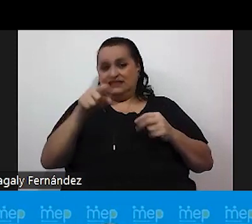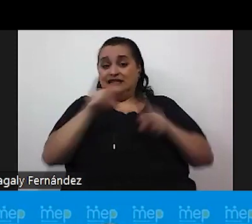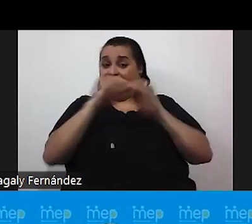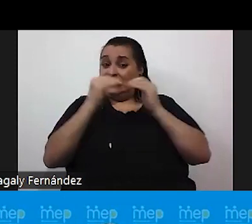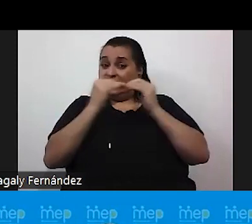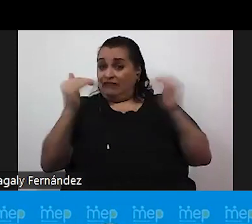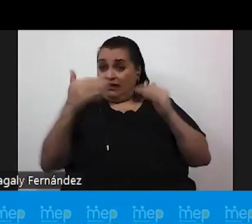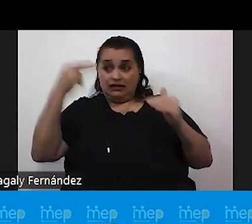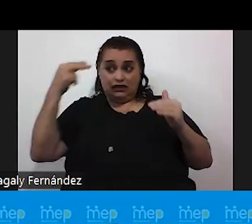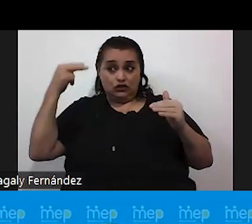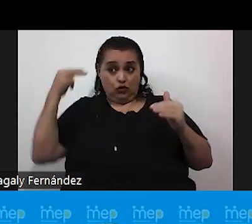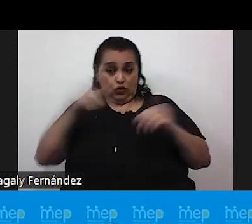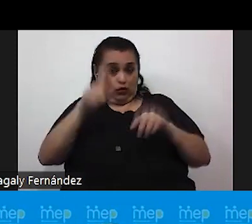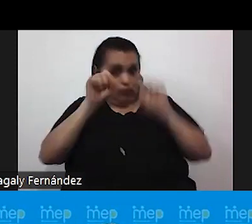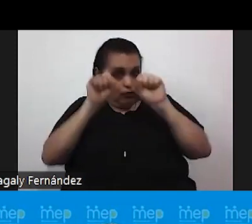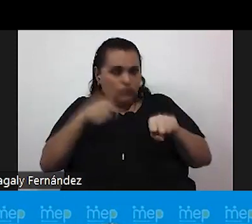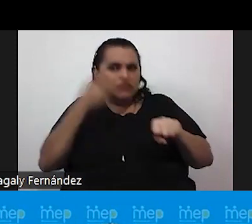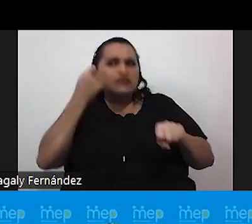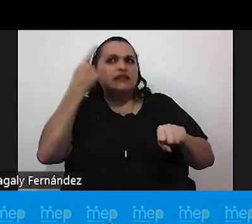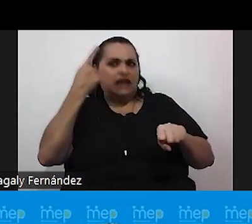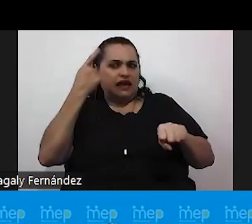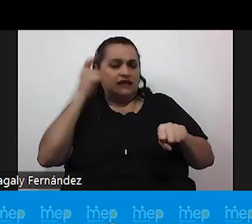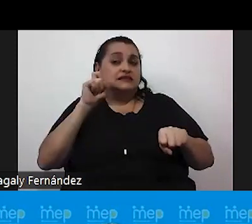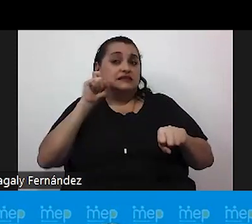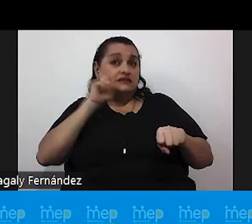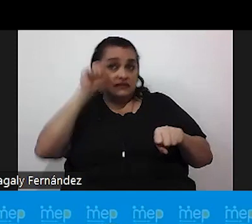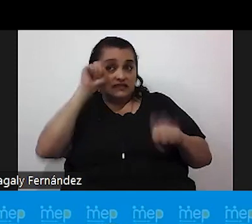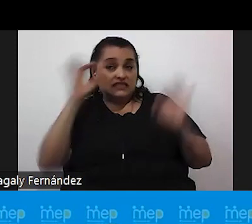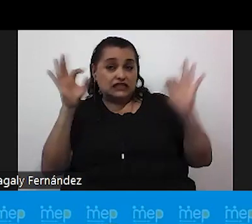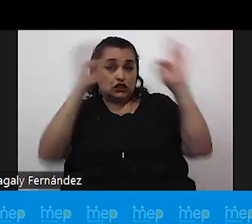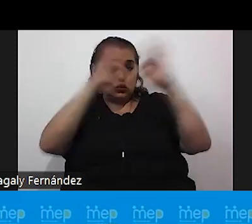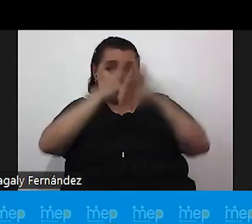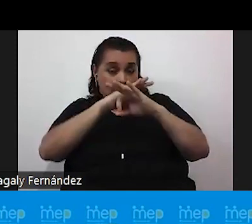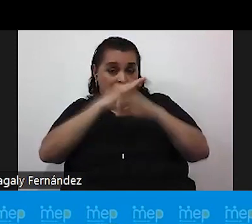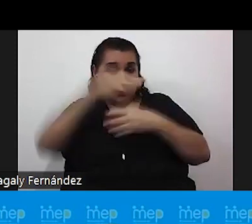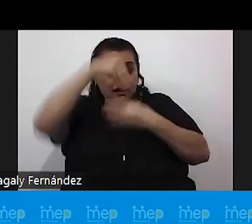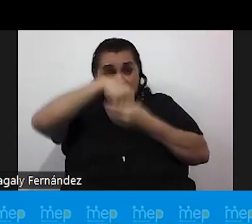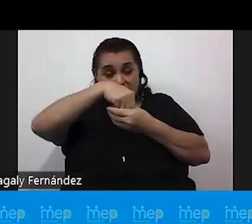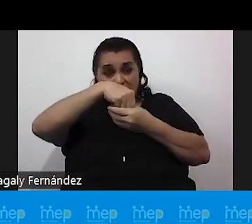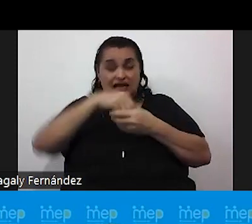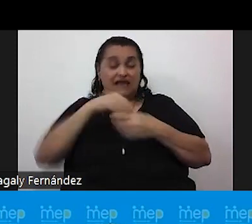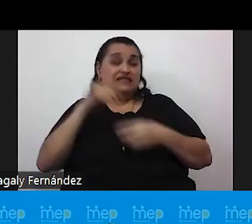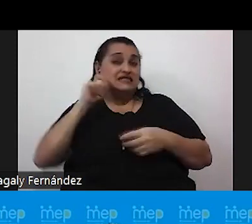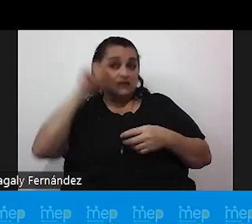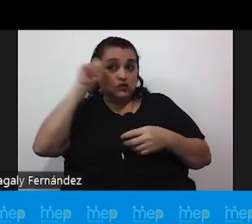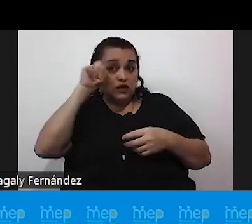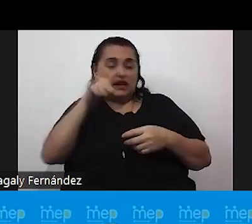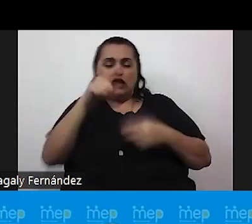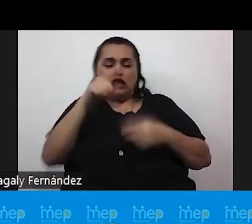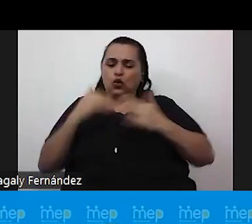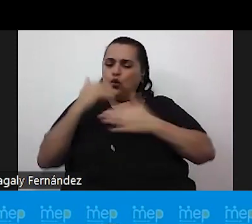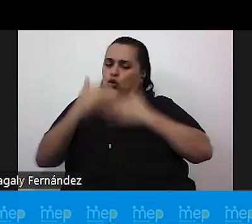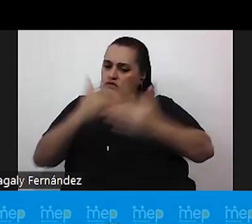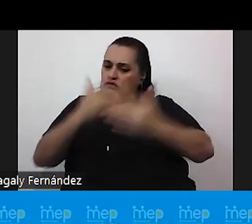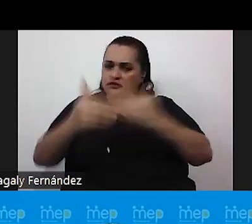de que la sexualidad y la intersexualidad es una constante en el ser humano.